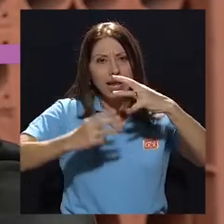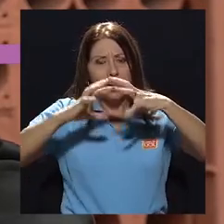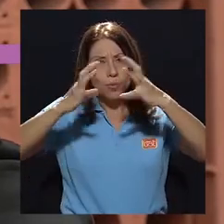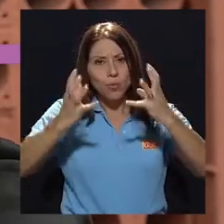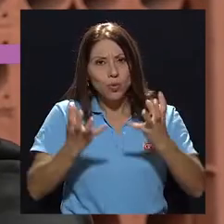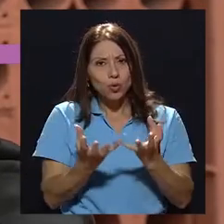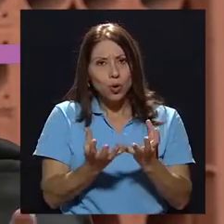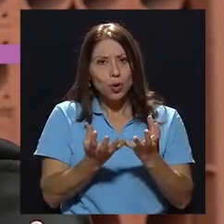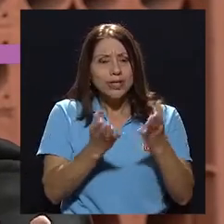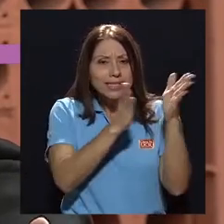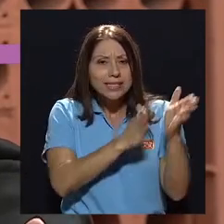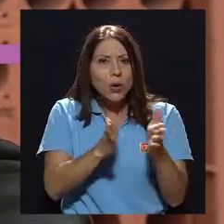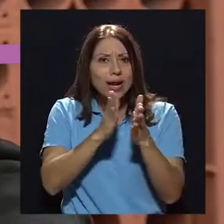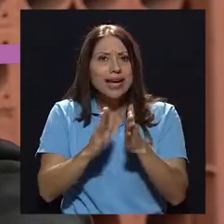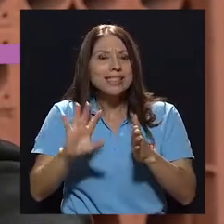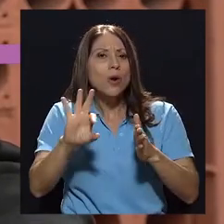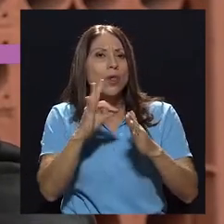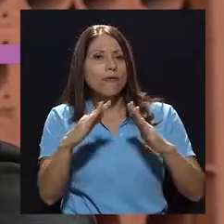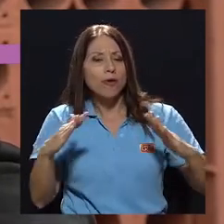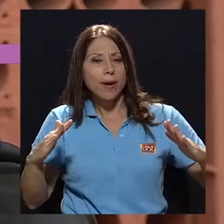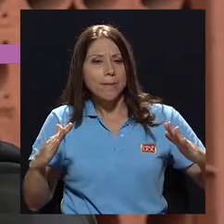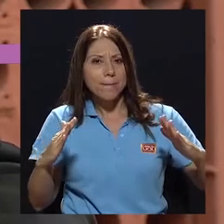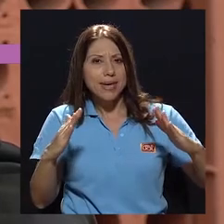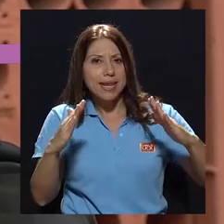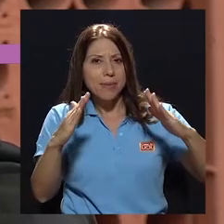piramidalmente, digámoslo así.